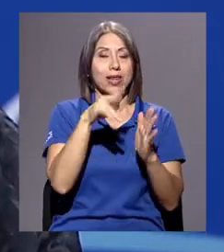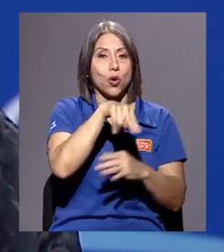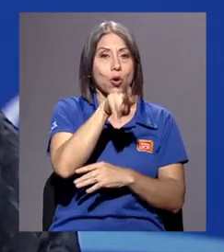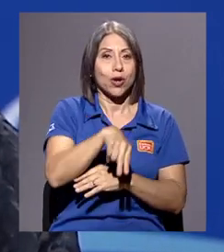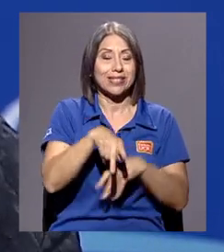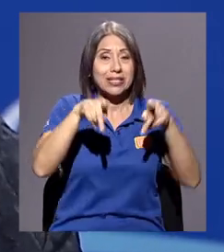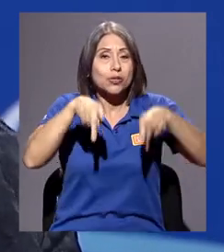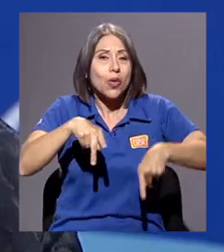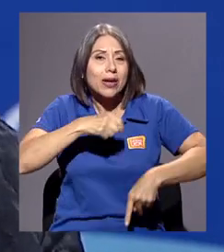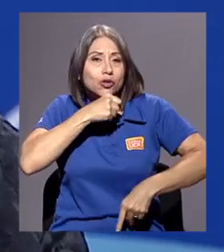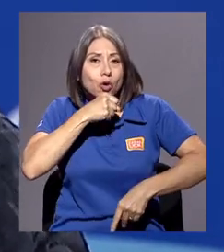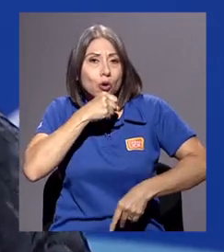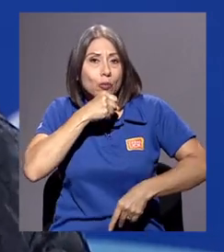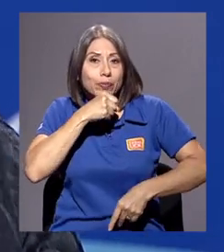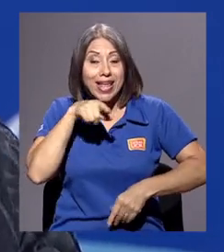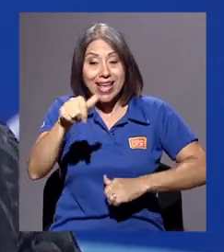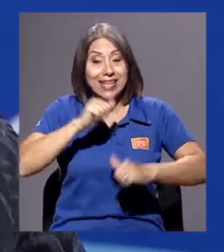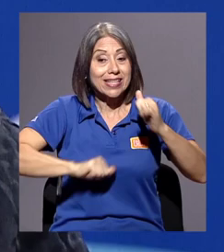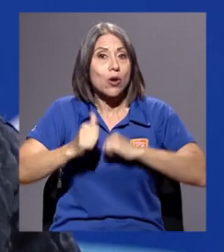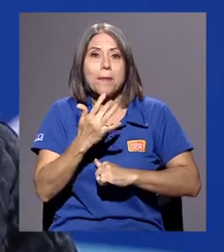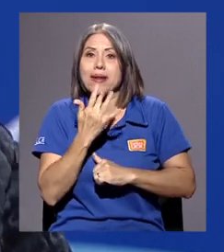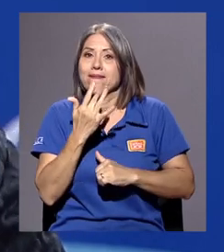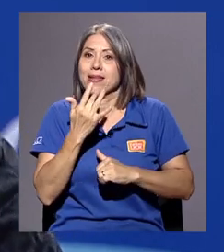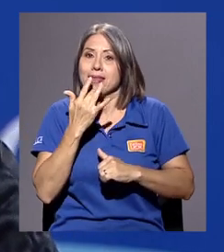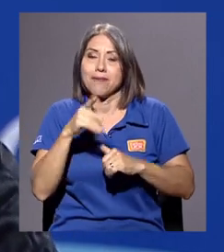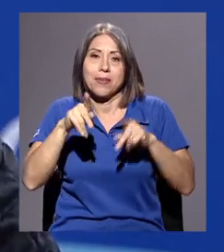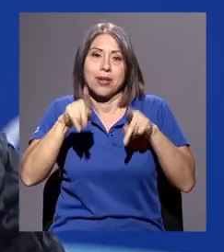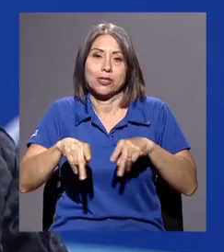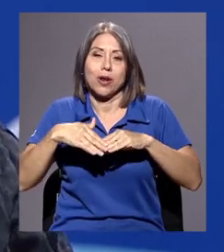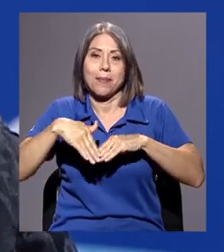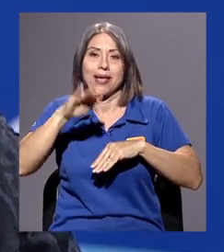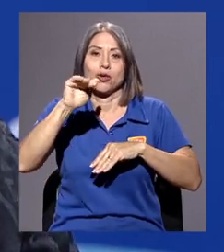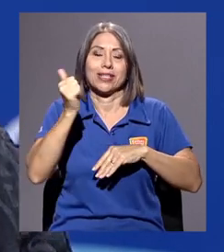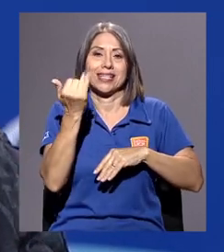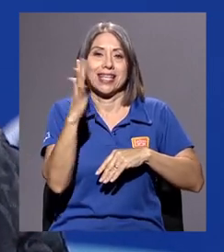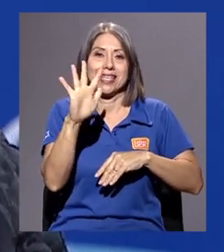La obra es preferiblemente para personas mayores de 15 años.